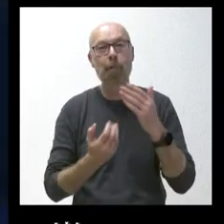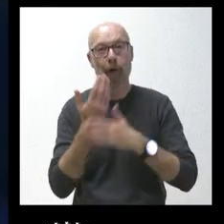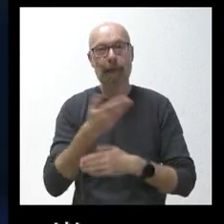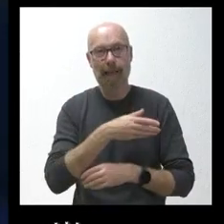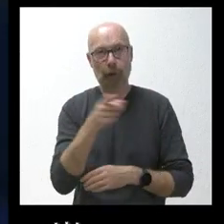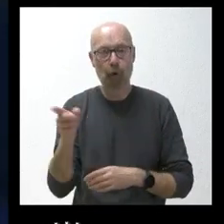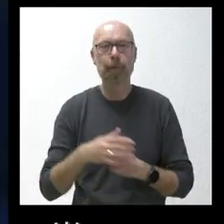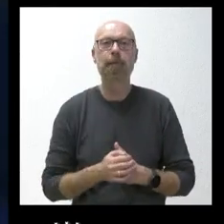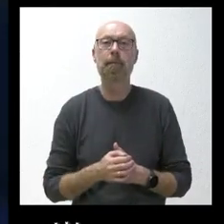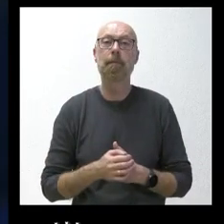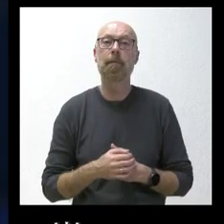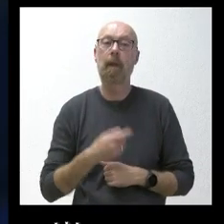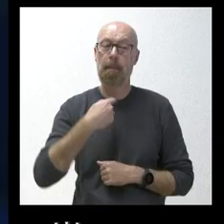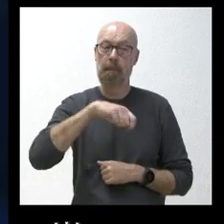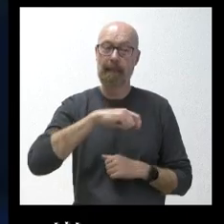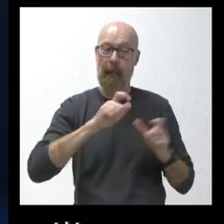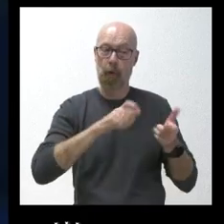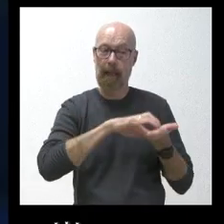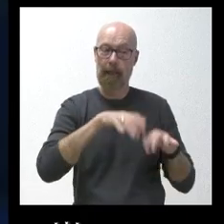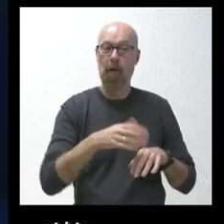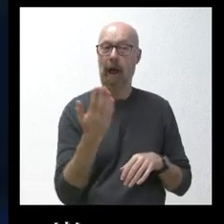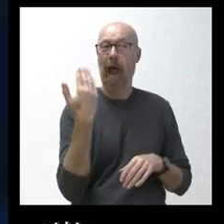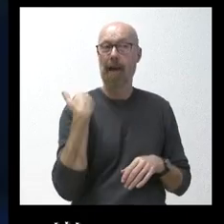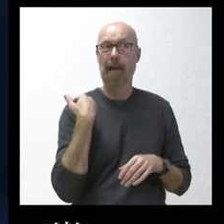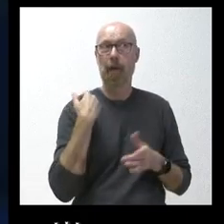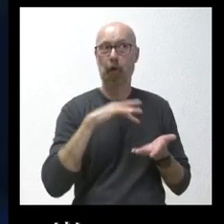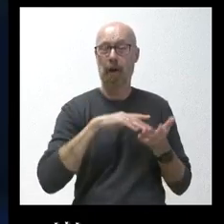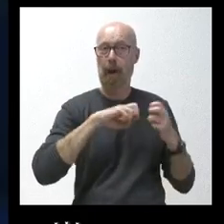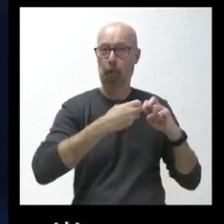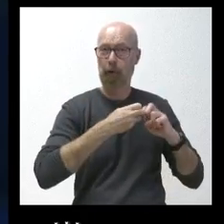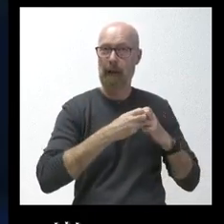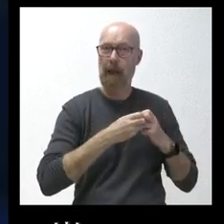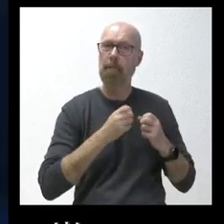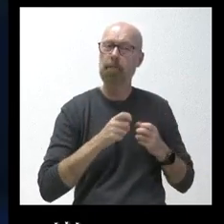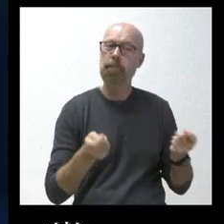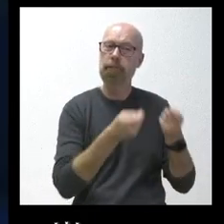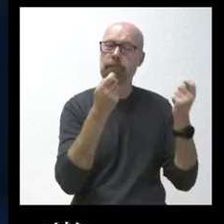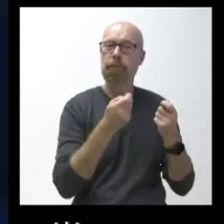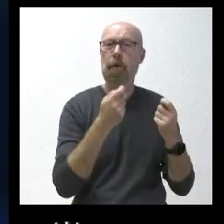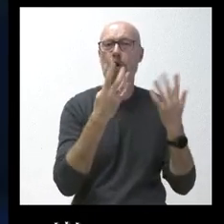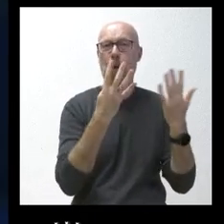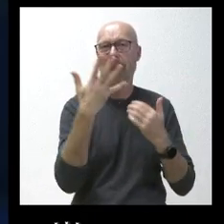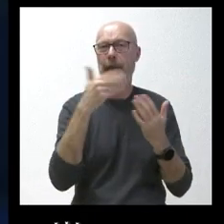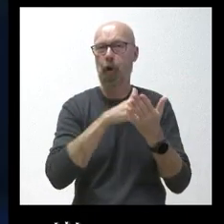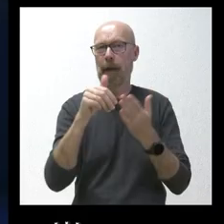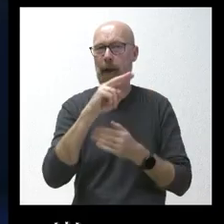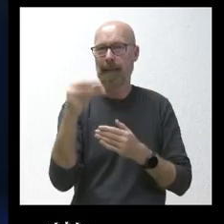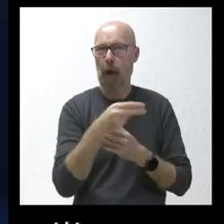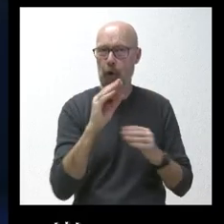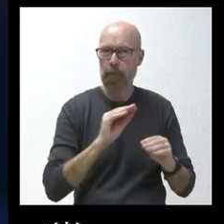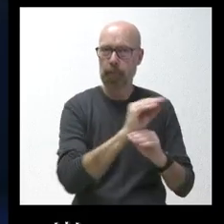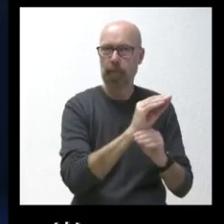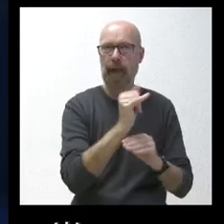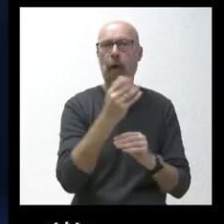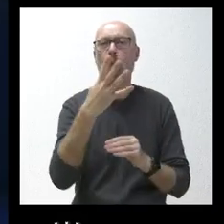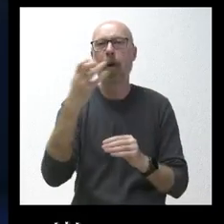El presidente de la Junta anunciaba ayer desde Bruselas una inversión total de 95 millones de euros y la creación de 400 empleos